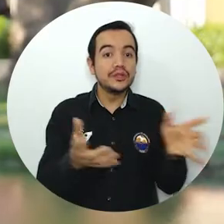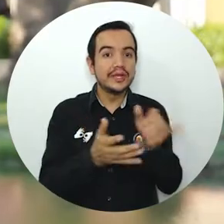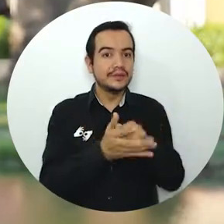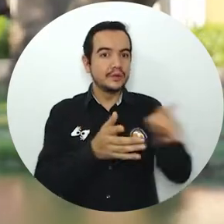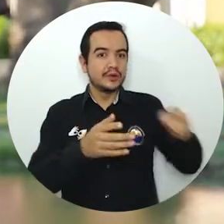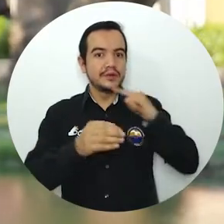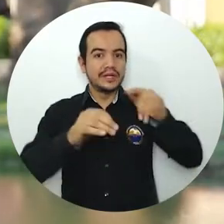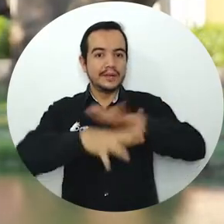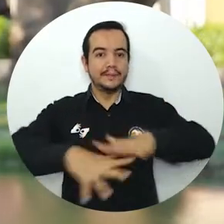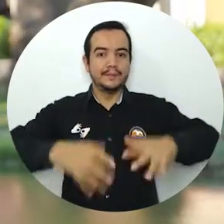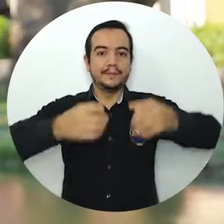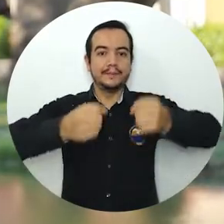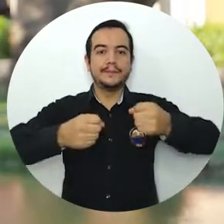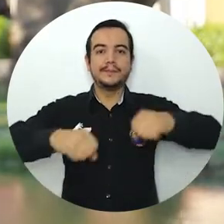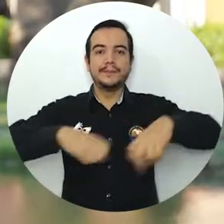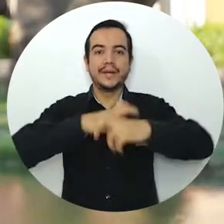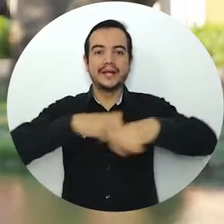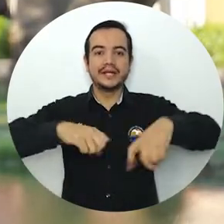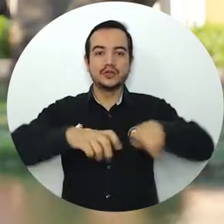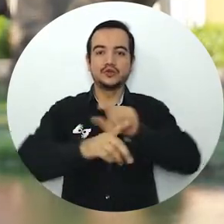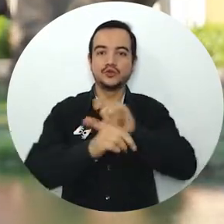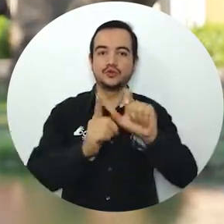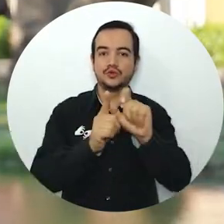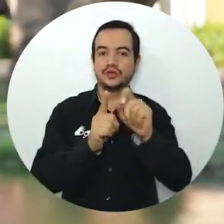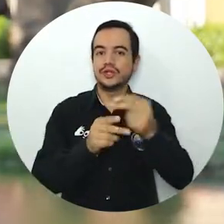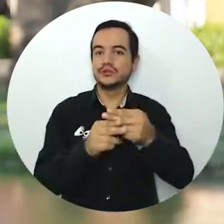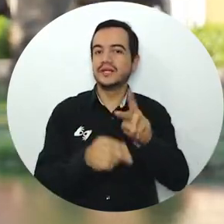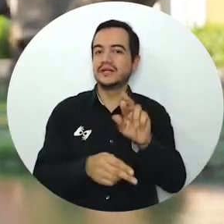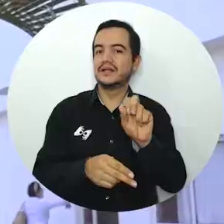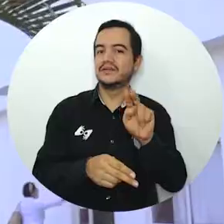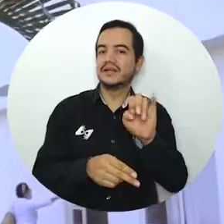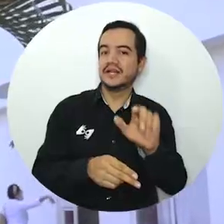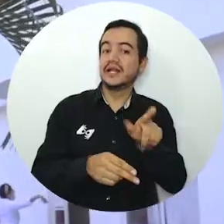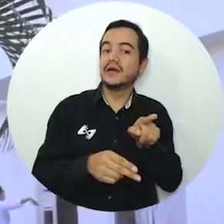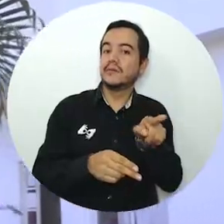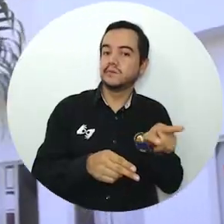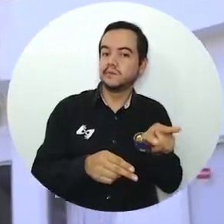Temático Cultural y Deportivo Rafael Avillero del municipio.